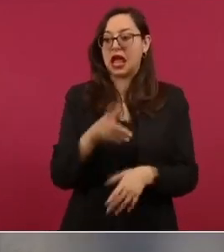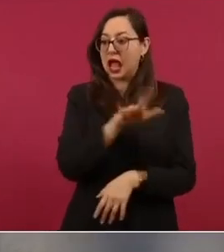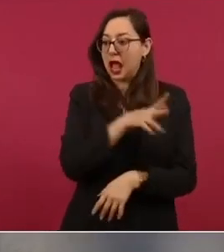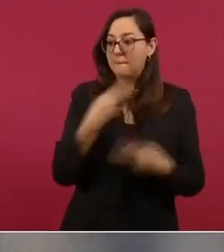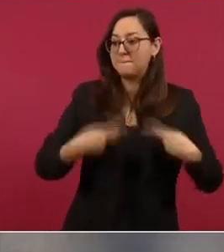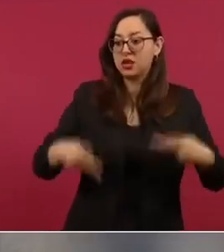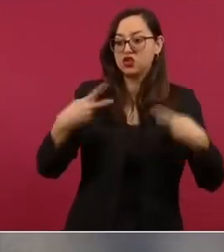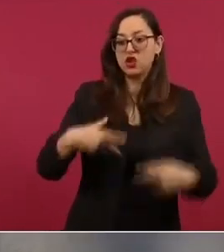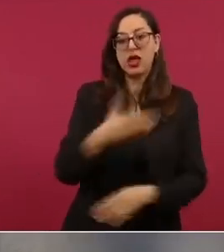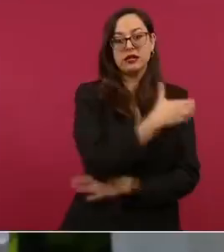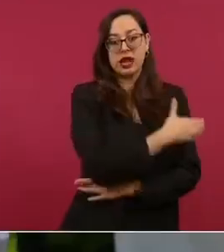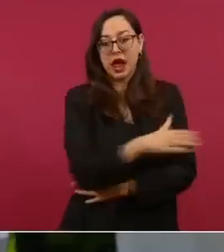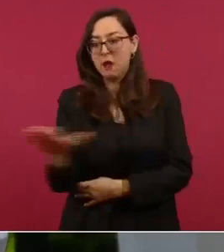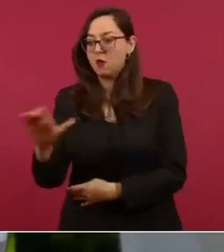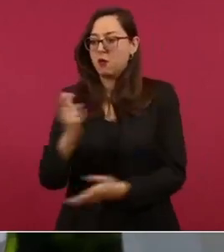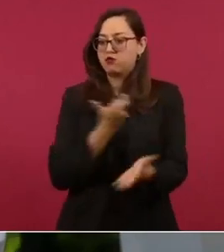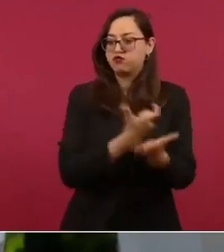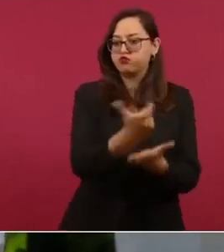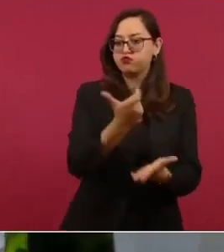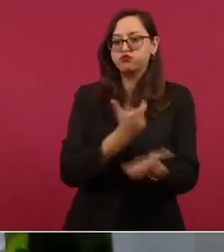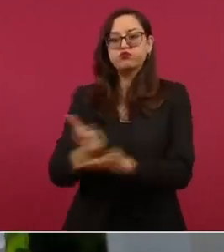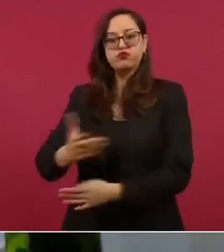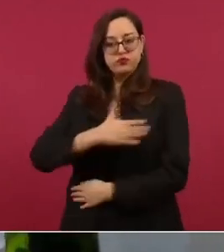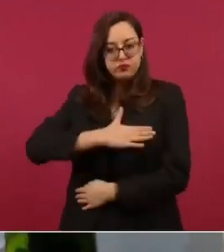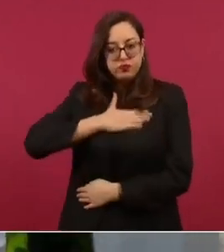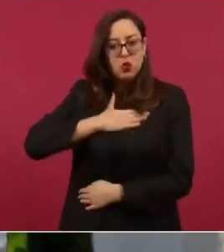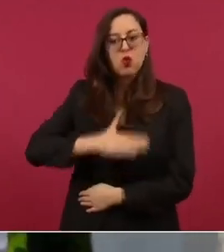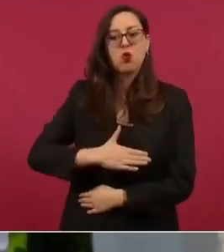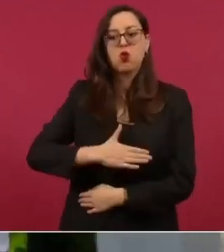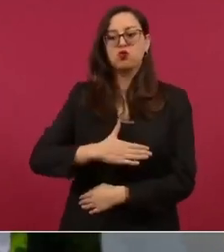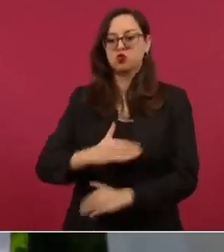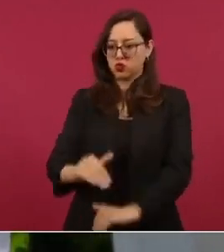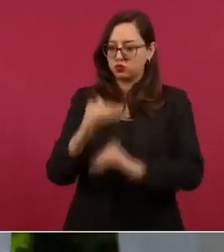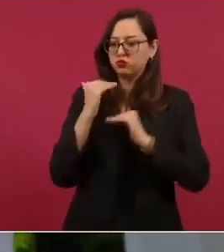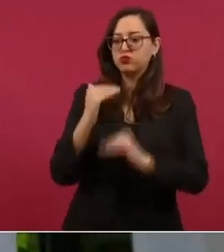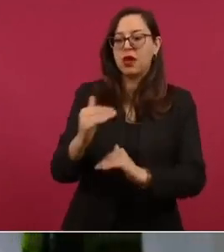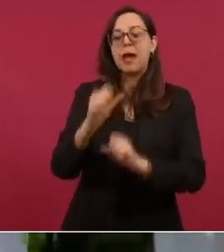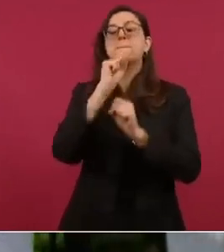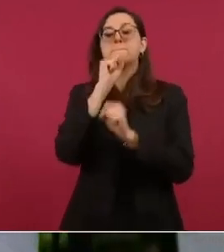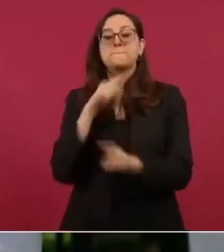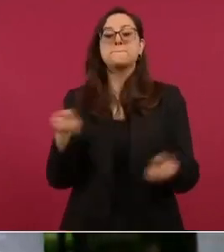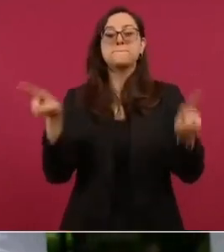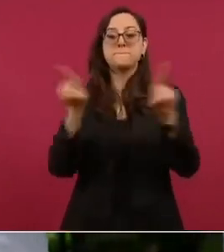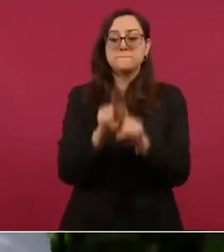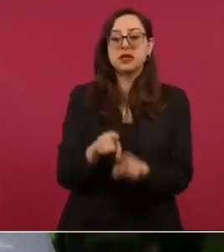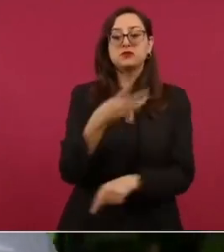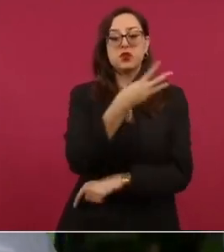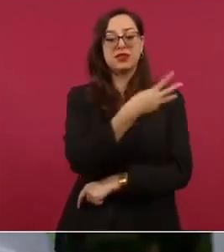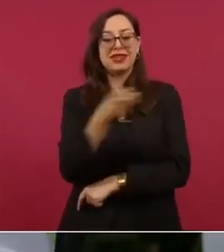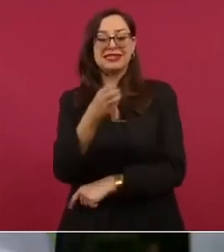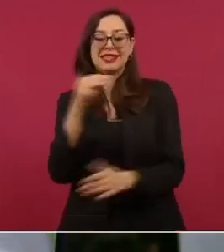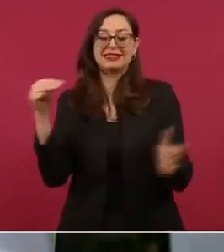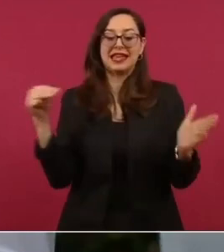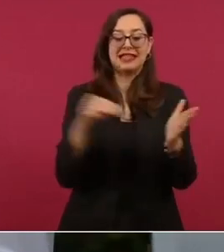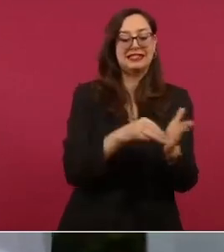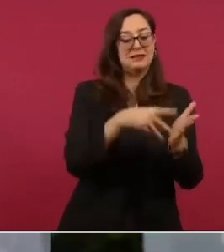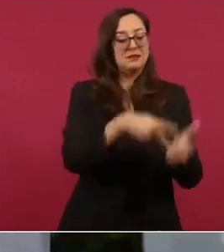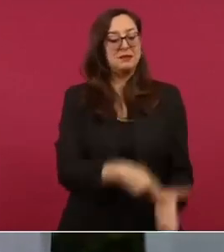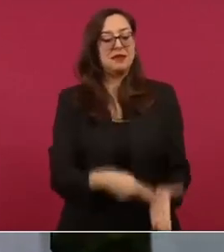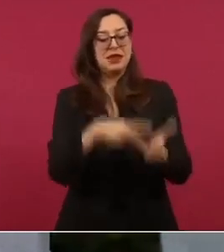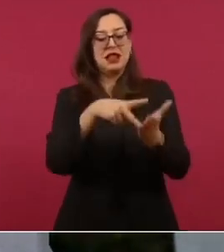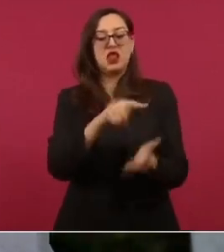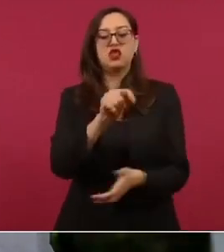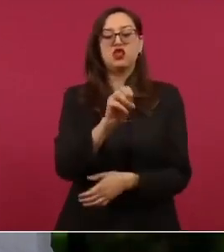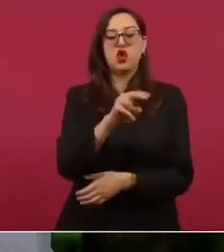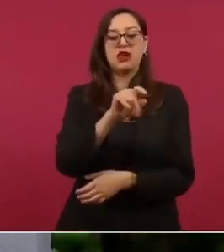garantía y por la entrega gratuita de 300 mil toneladas de fertilizantes